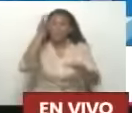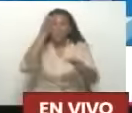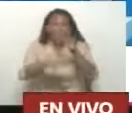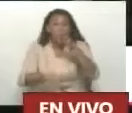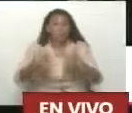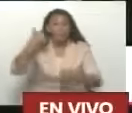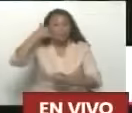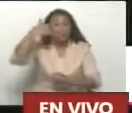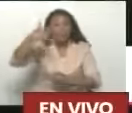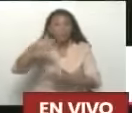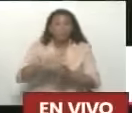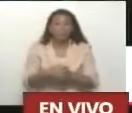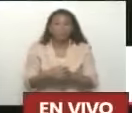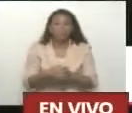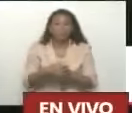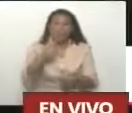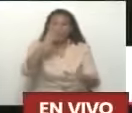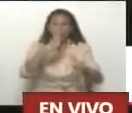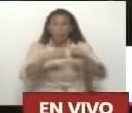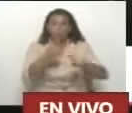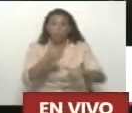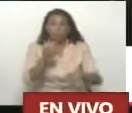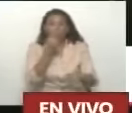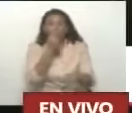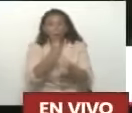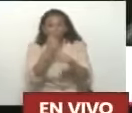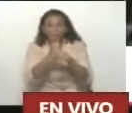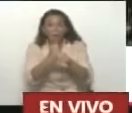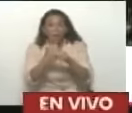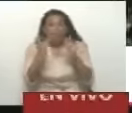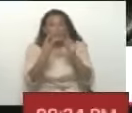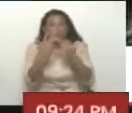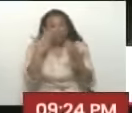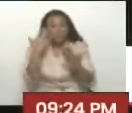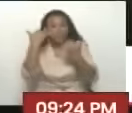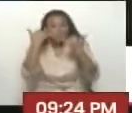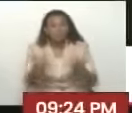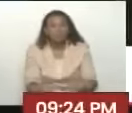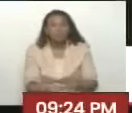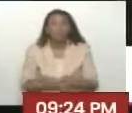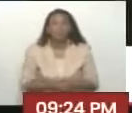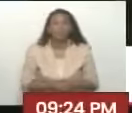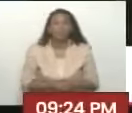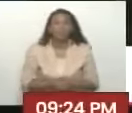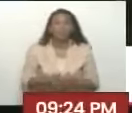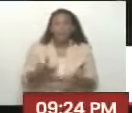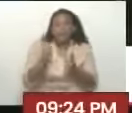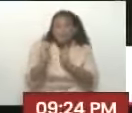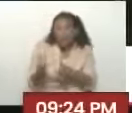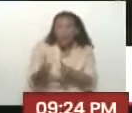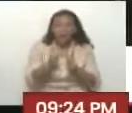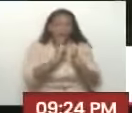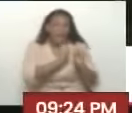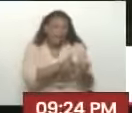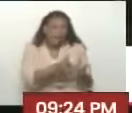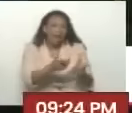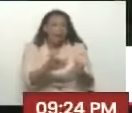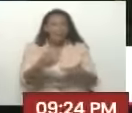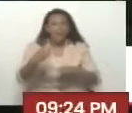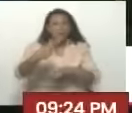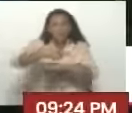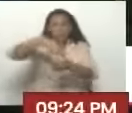Pásala aquí, en medio del 1x10 del buen gobierno. Ajá, la Cava, la Caviña,